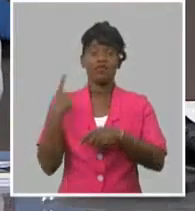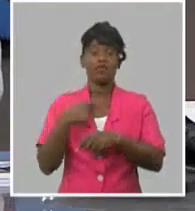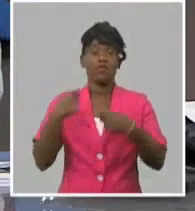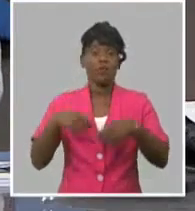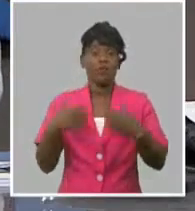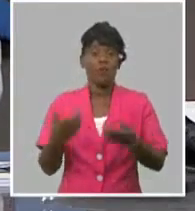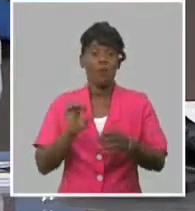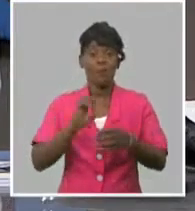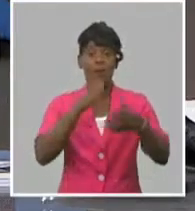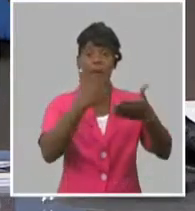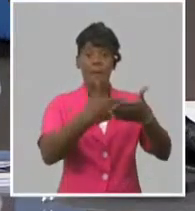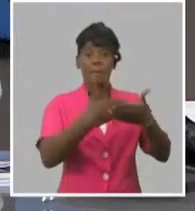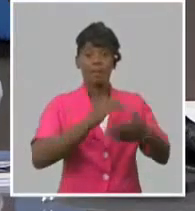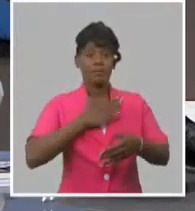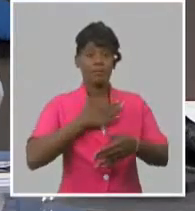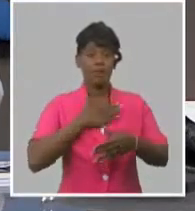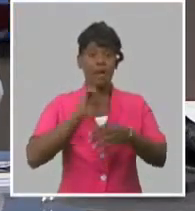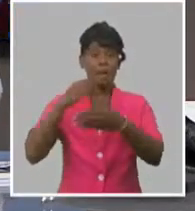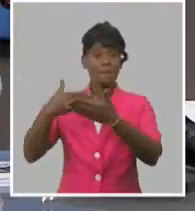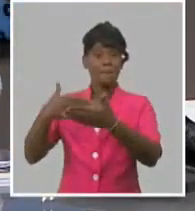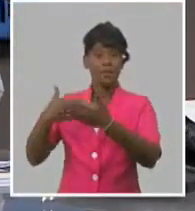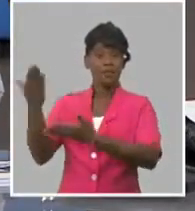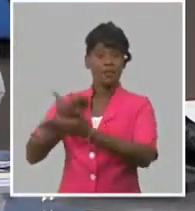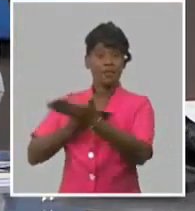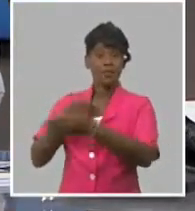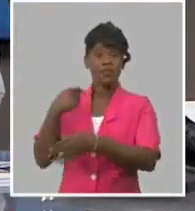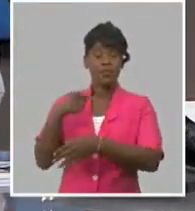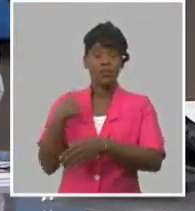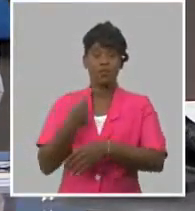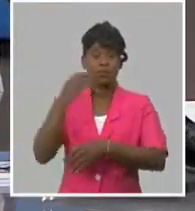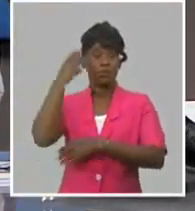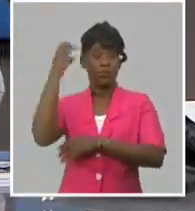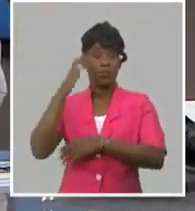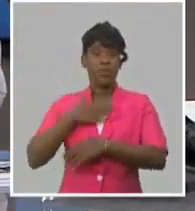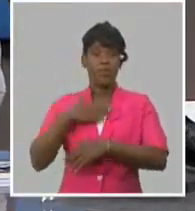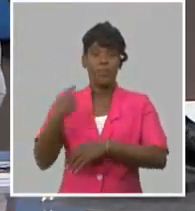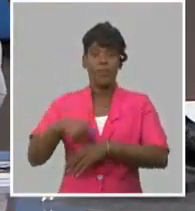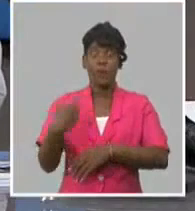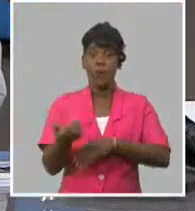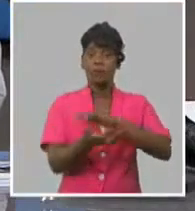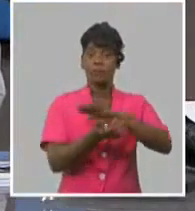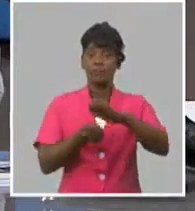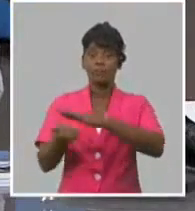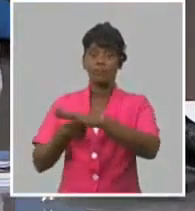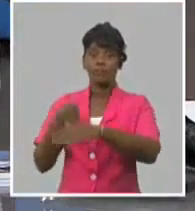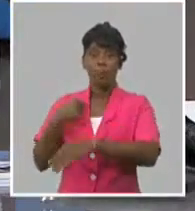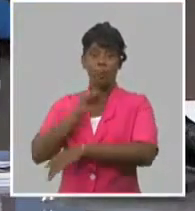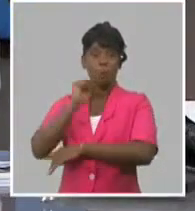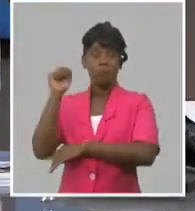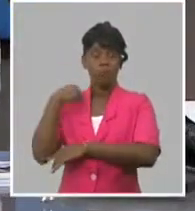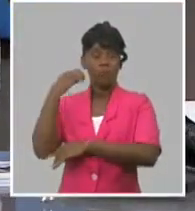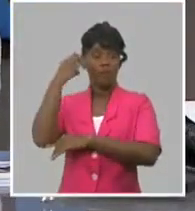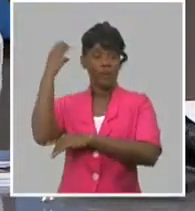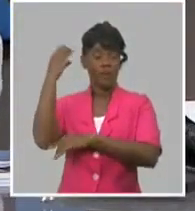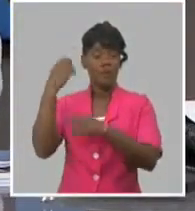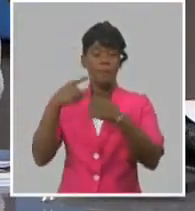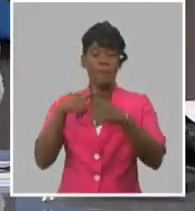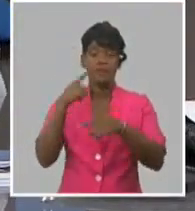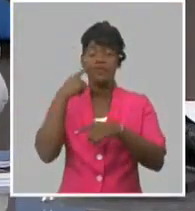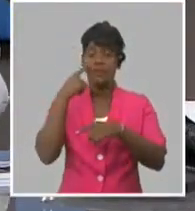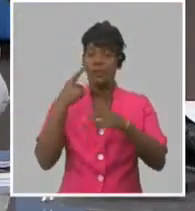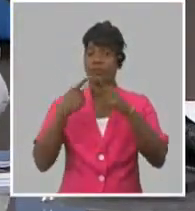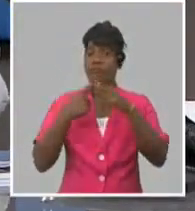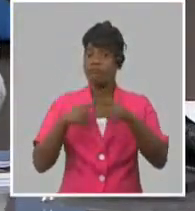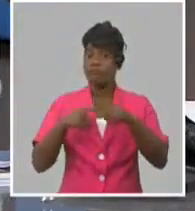sistema empresarial. En términos de impuestos sobre la utilidad, en términos de impuestos por la utilización de la fuerza de trabajo, en